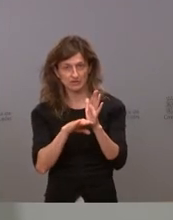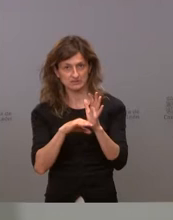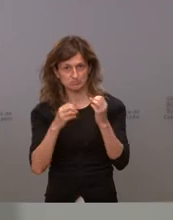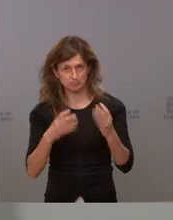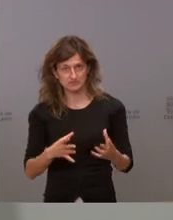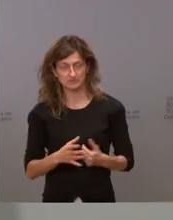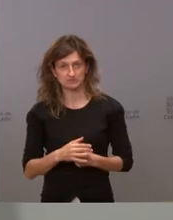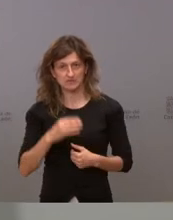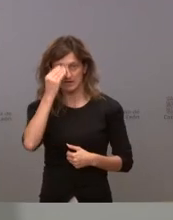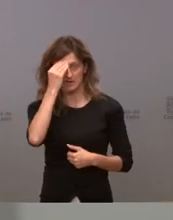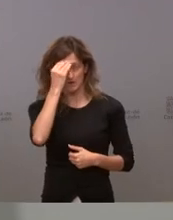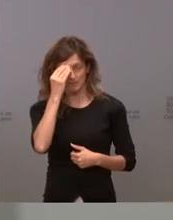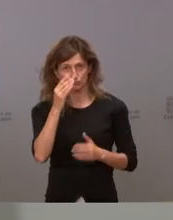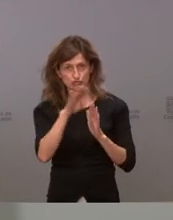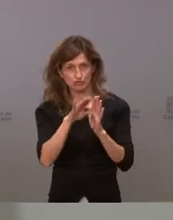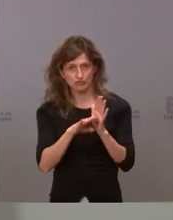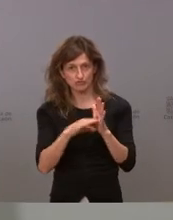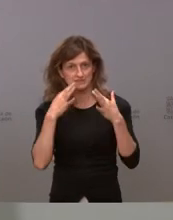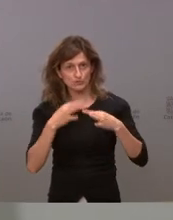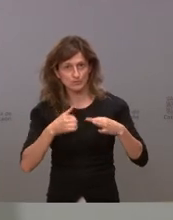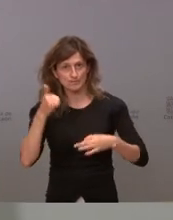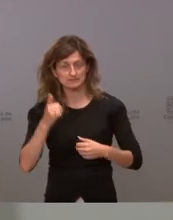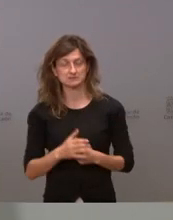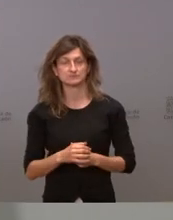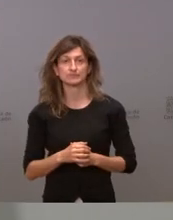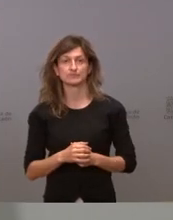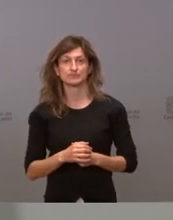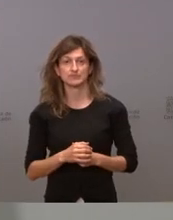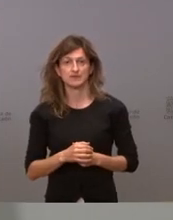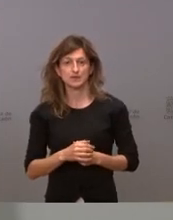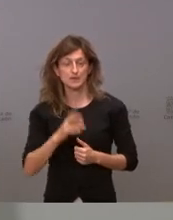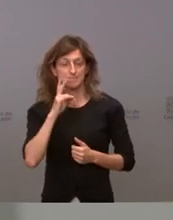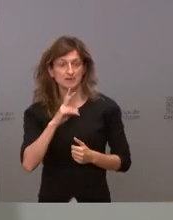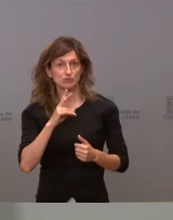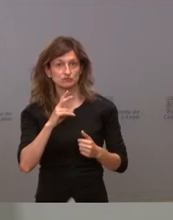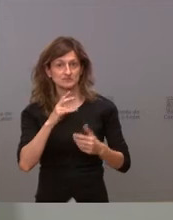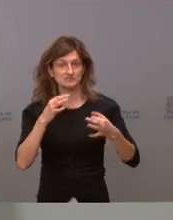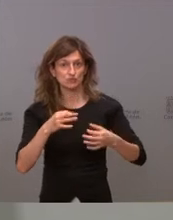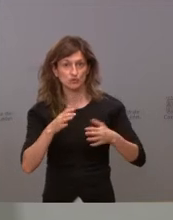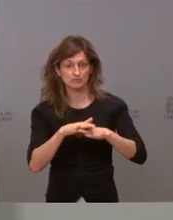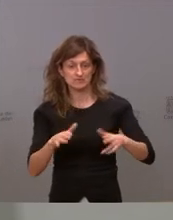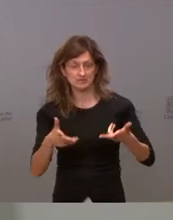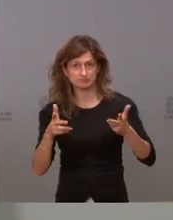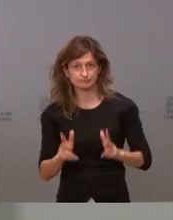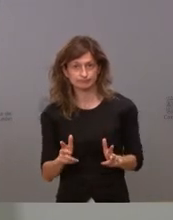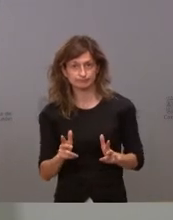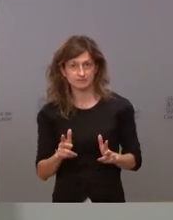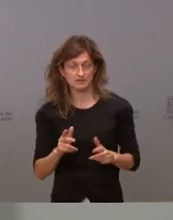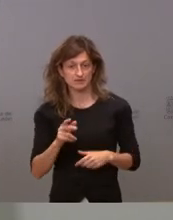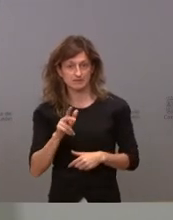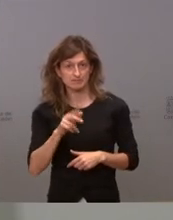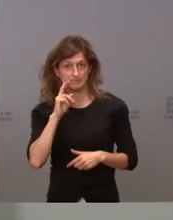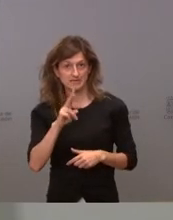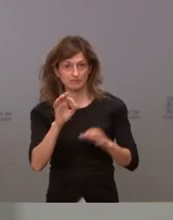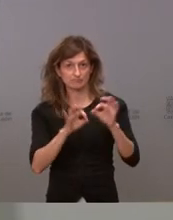creemos que son más seguras y es más seguro un señor sentado en una mesa en un sitio en el cual estamos vigilando el